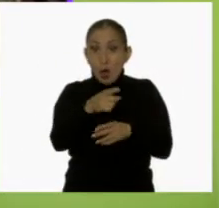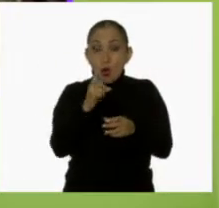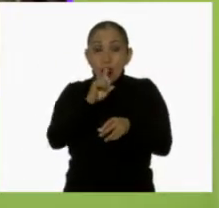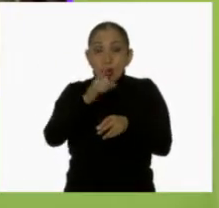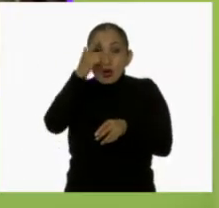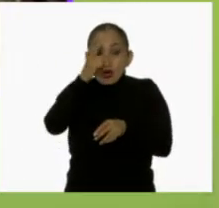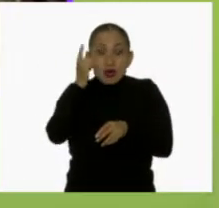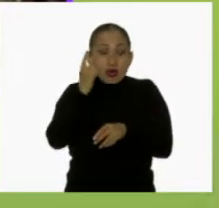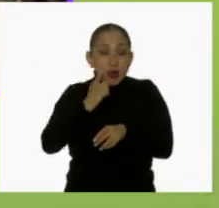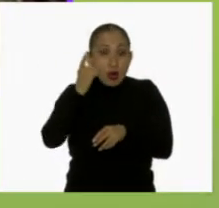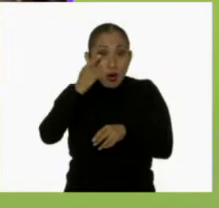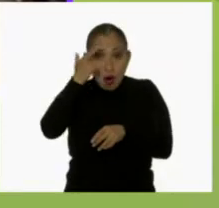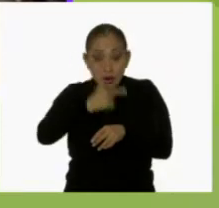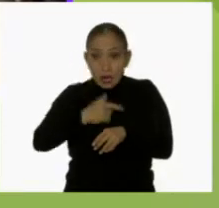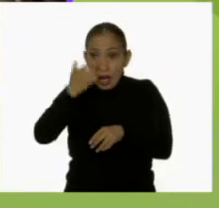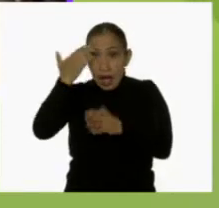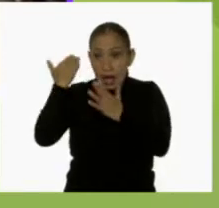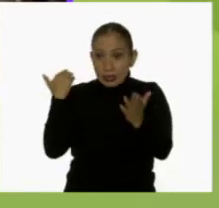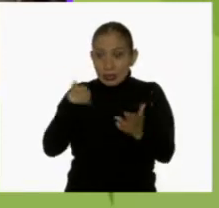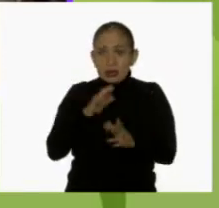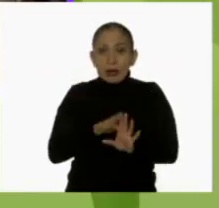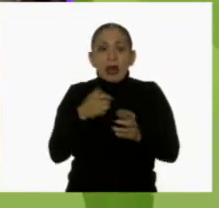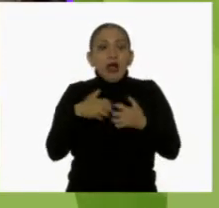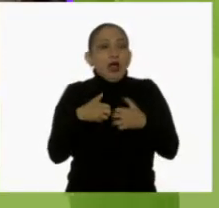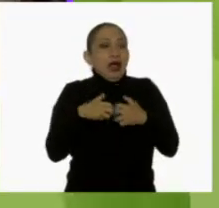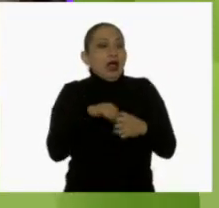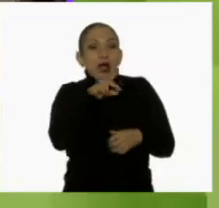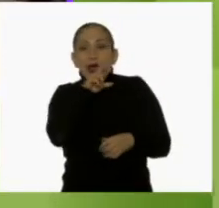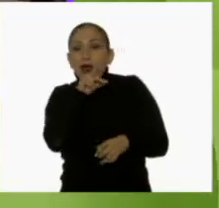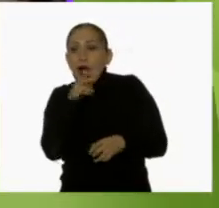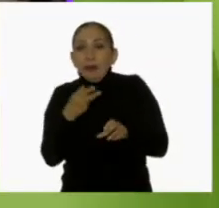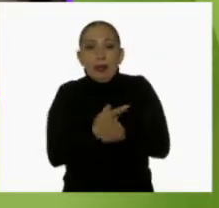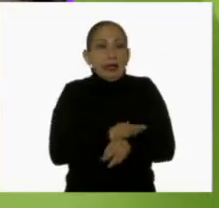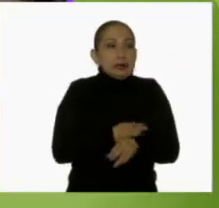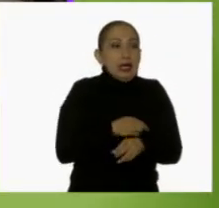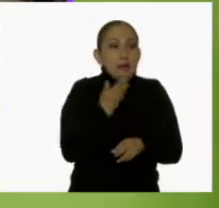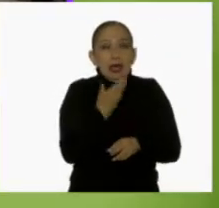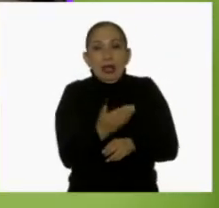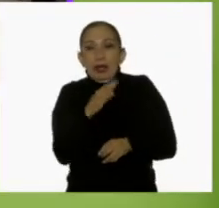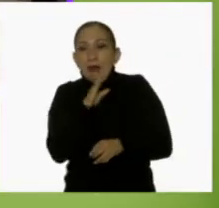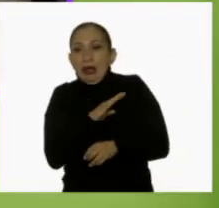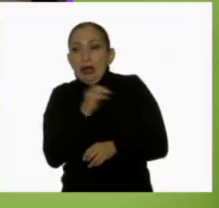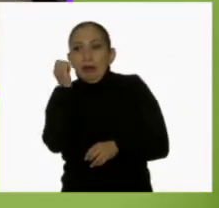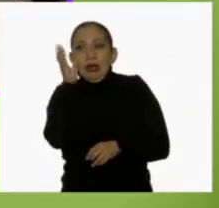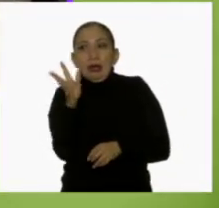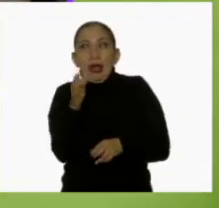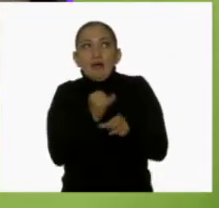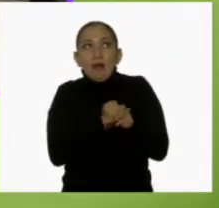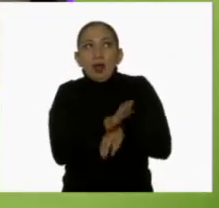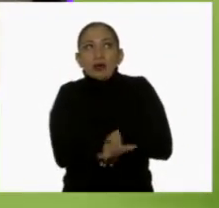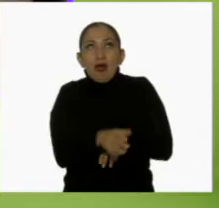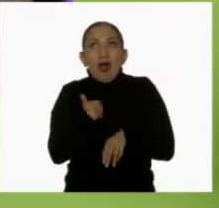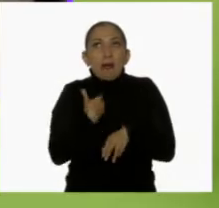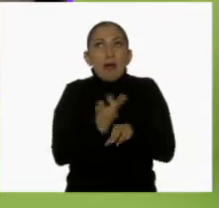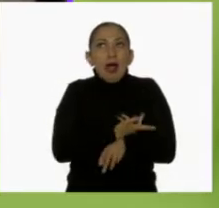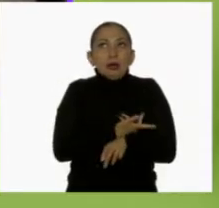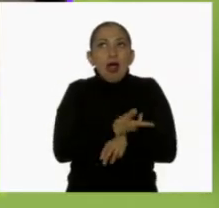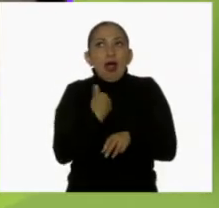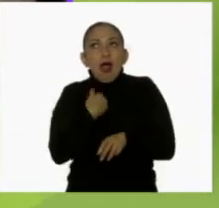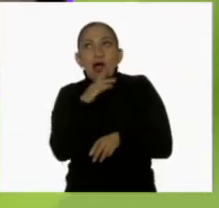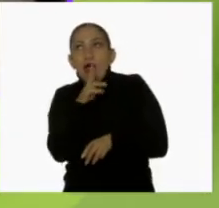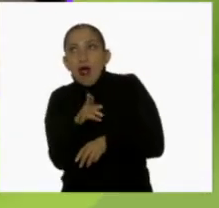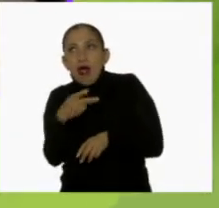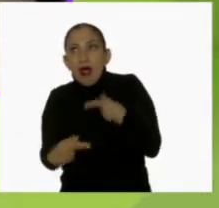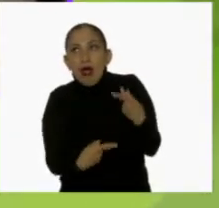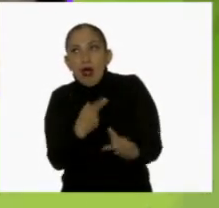antes me pongo muy ansiosa. Y pienso mucho en qué pasará, si no se me olvidará la información o si sabré contestar